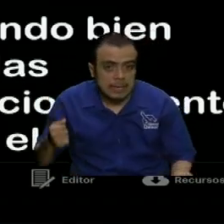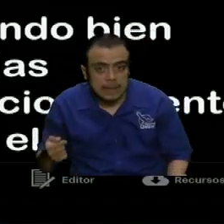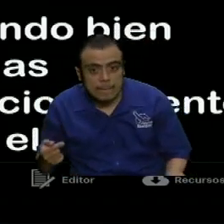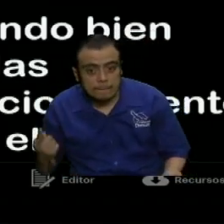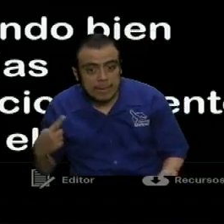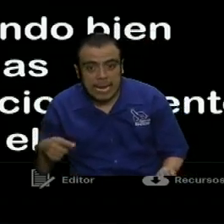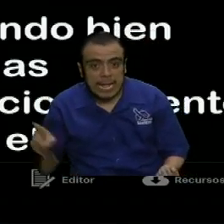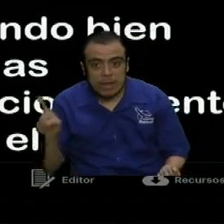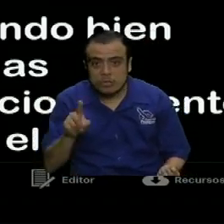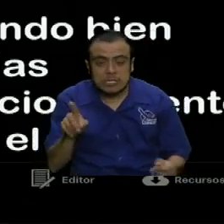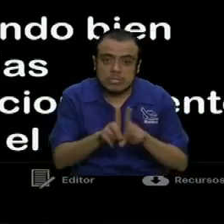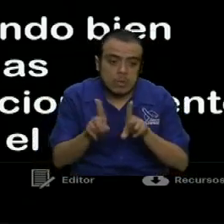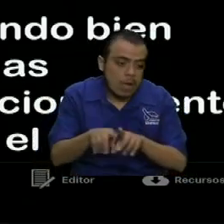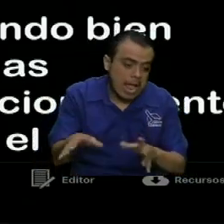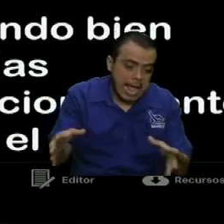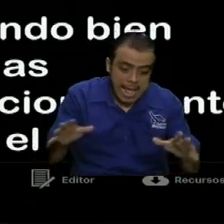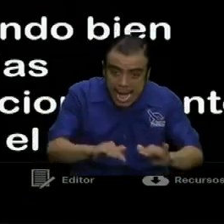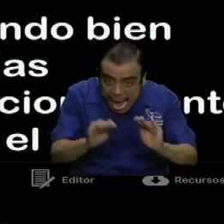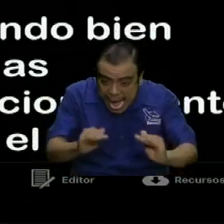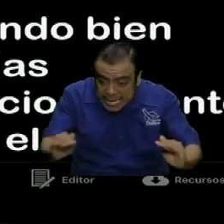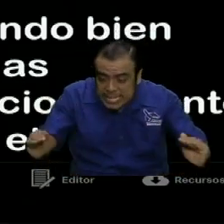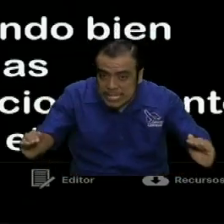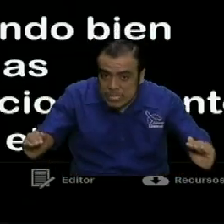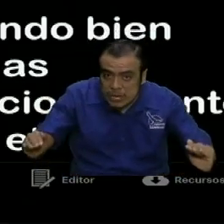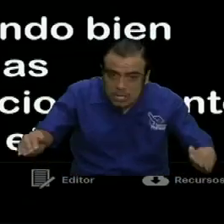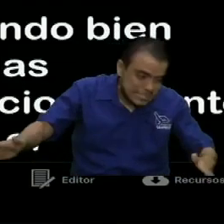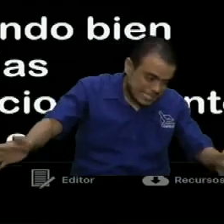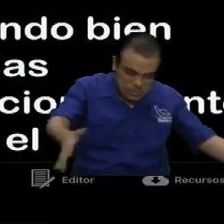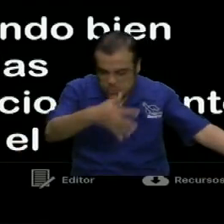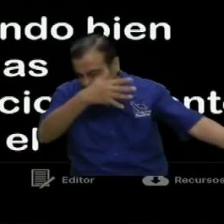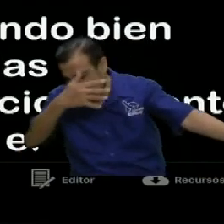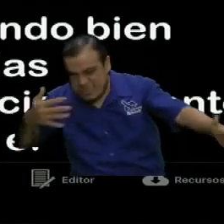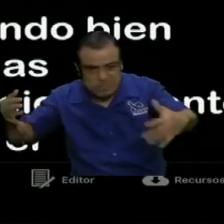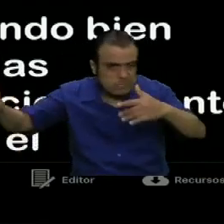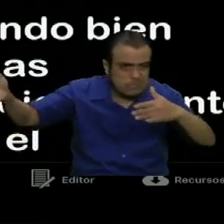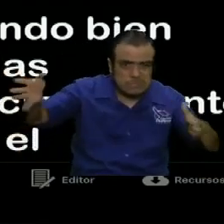ya no seamos niños sacudidos por las olas.